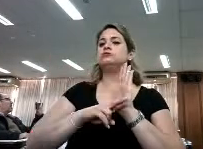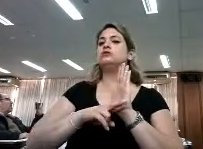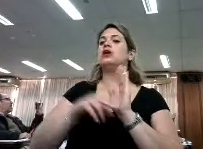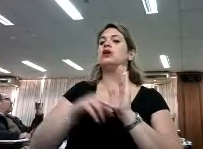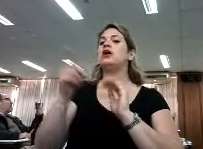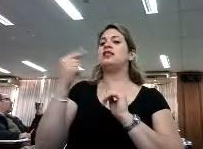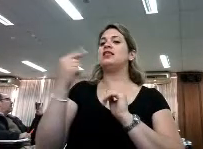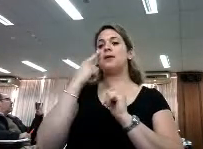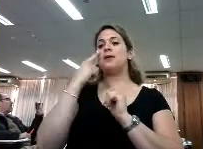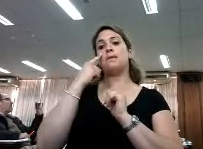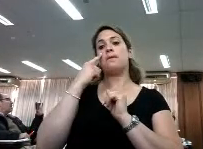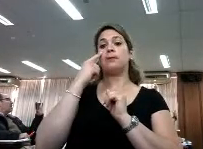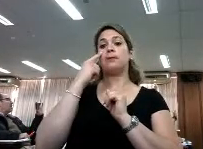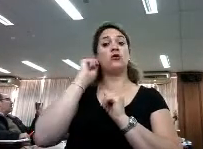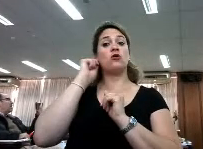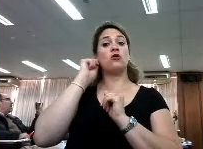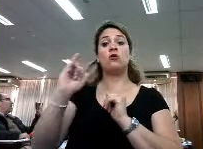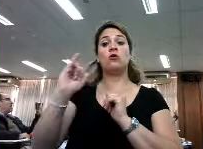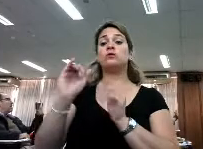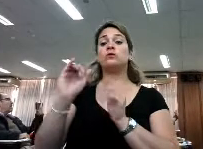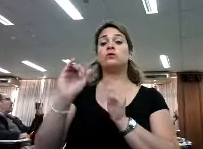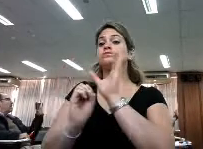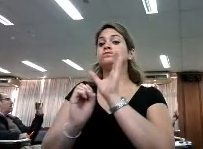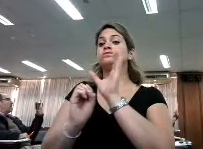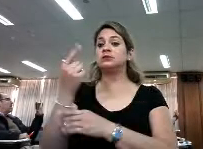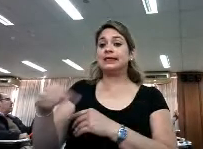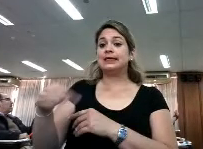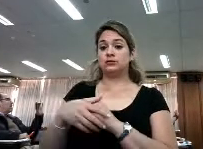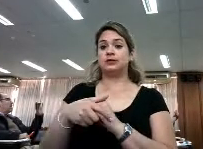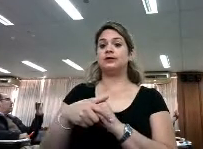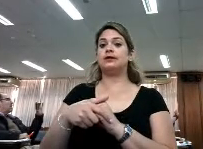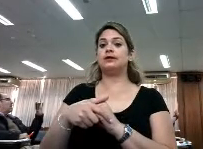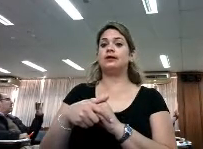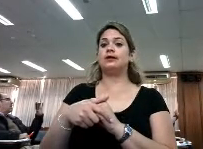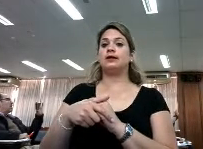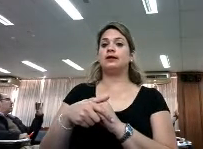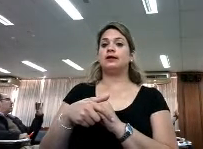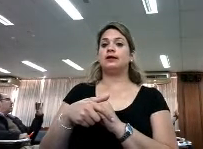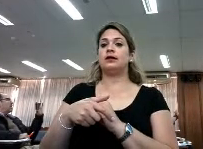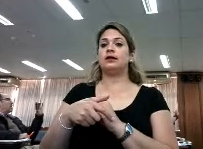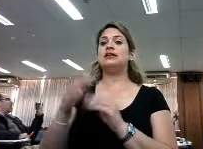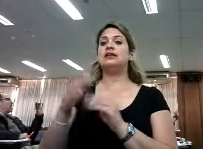Deliberante, se generó la creación de ediciones Manuel Belgrano.